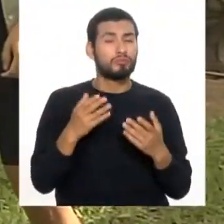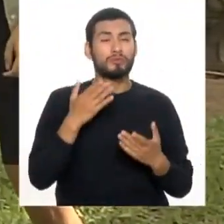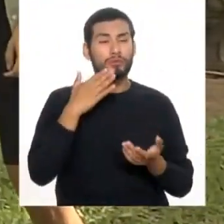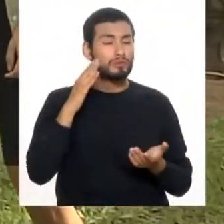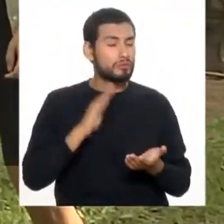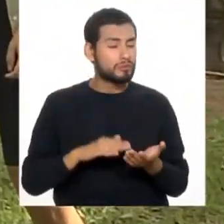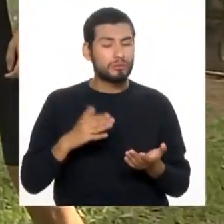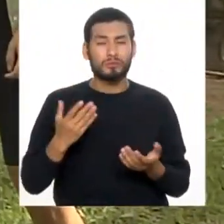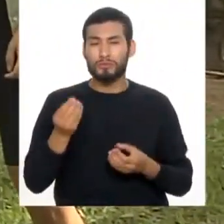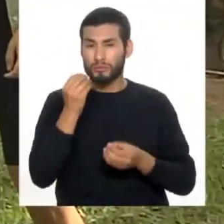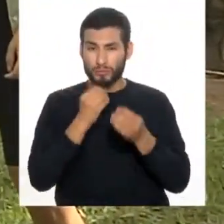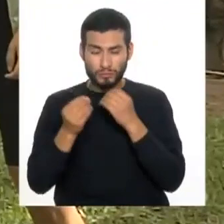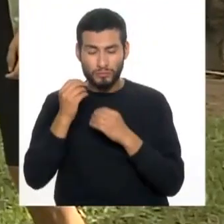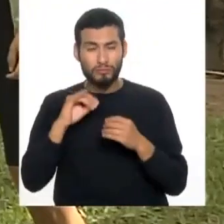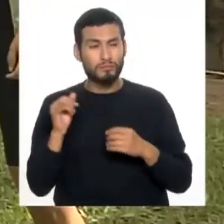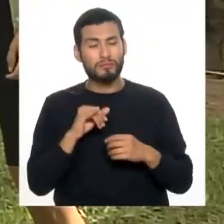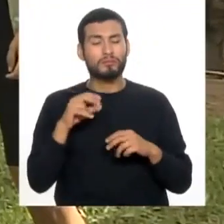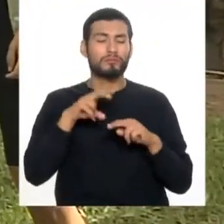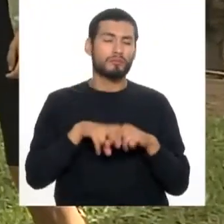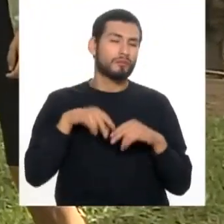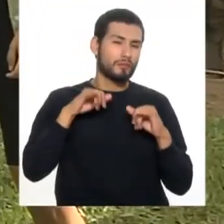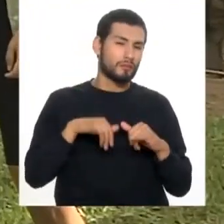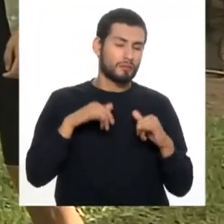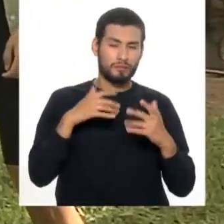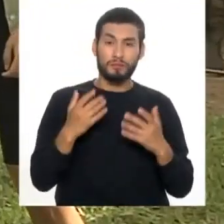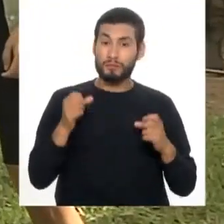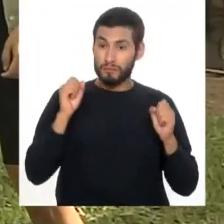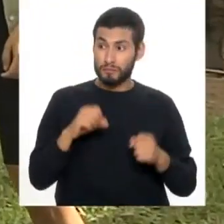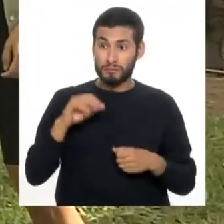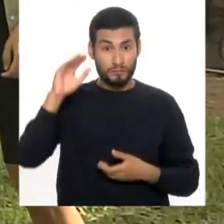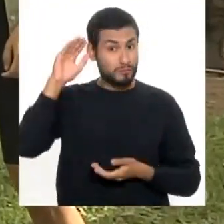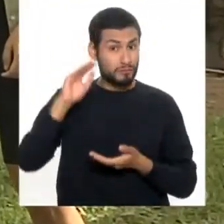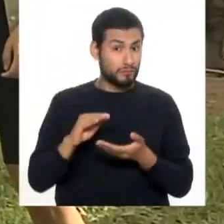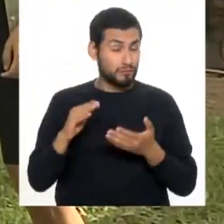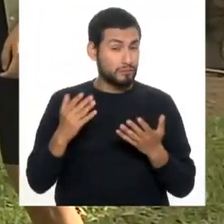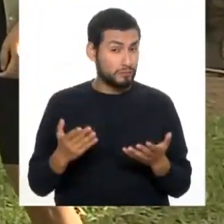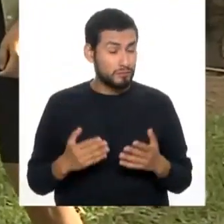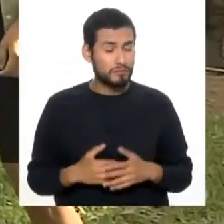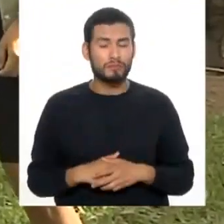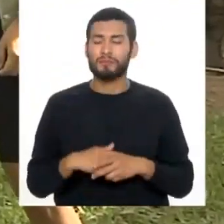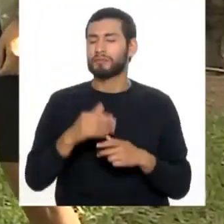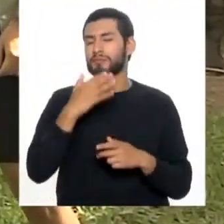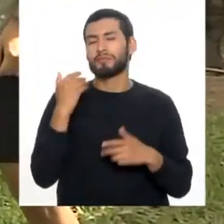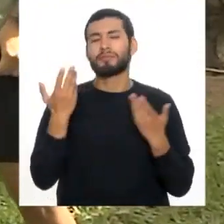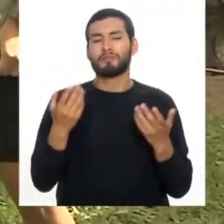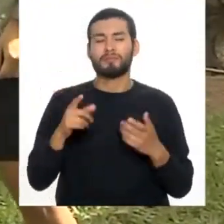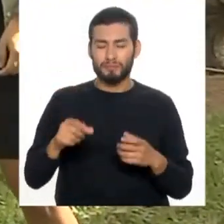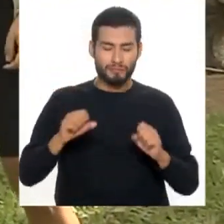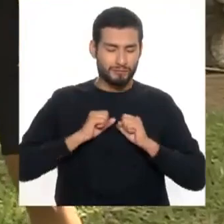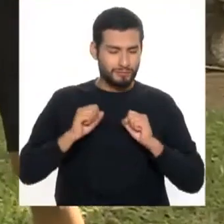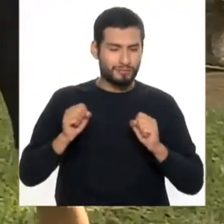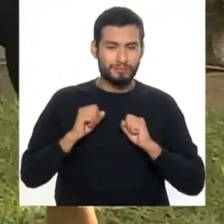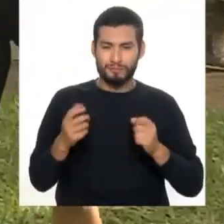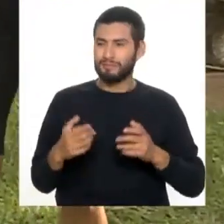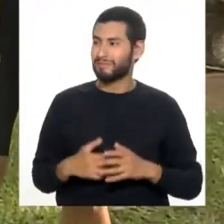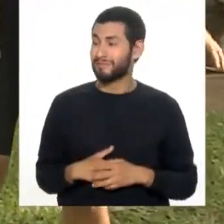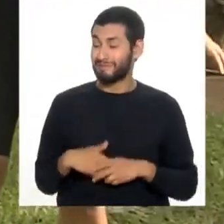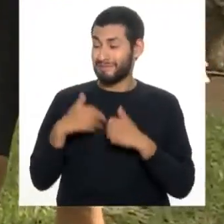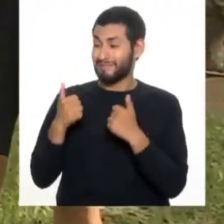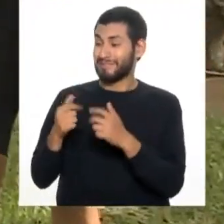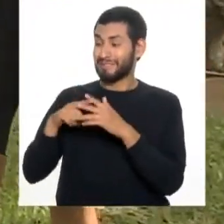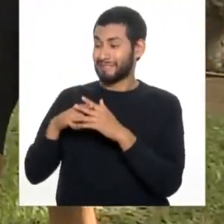hábitos, tanto alimenticio como el sedentarismo. Entonces, para poder disminuir esta patología, nada mejor que el entrenamiento. Muy bien, entonces,